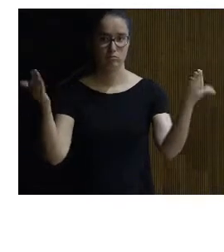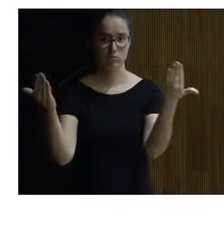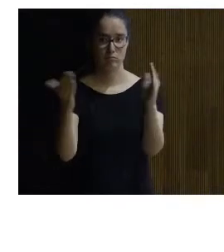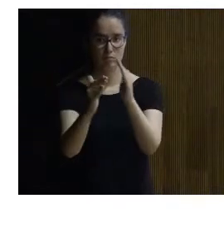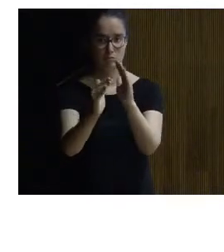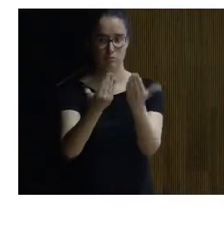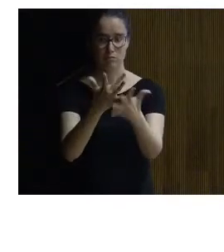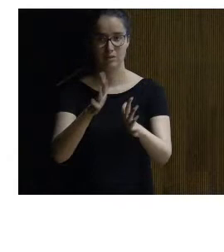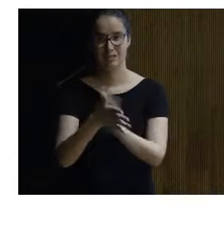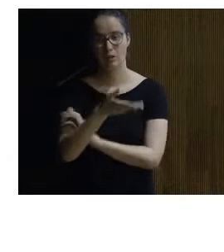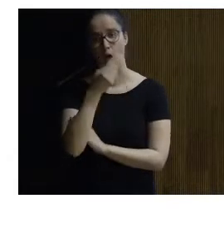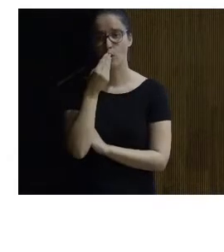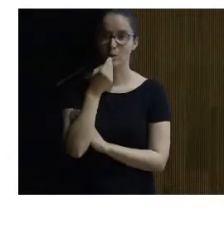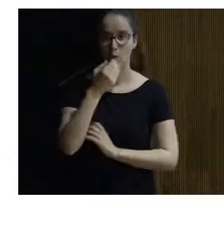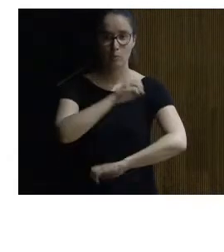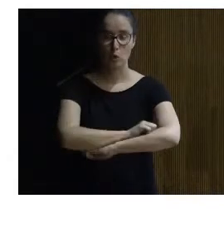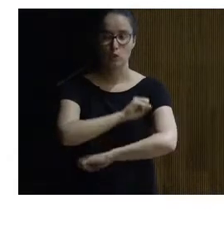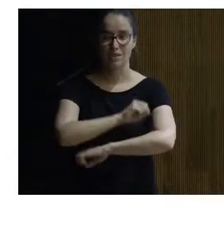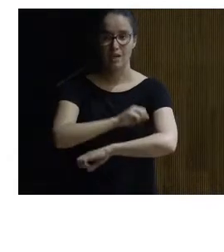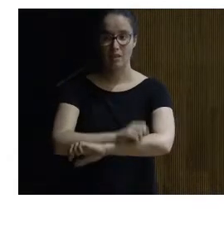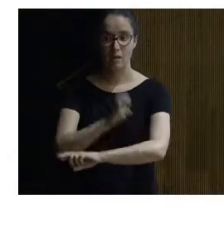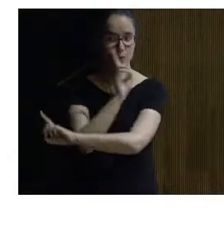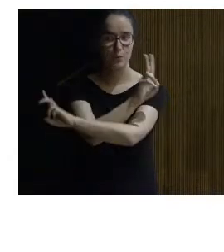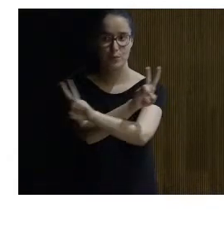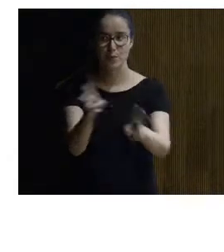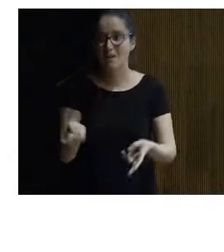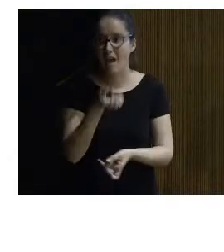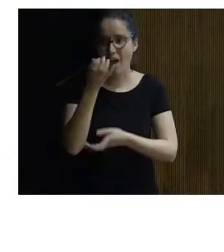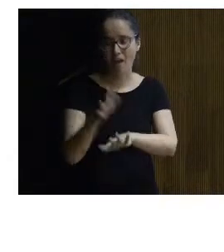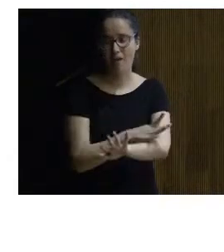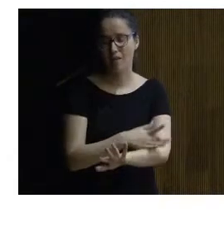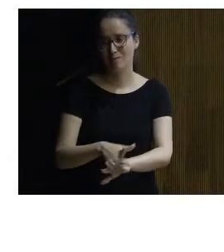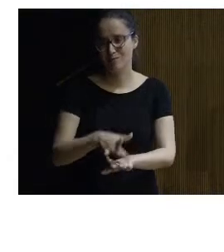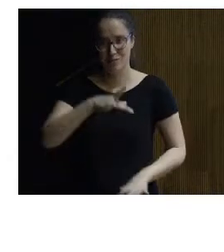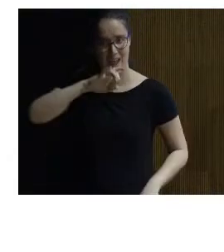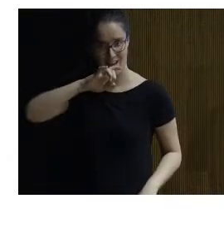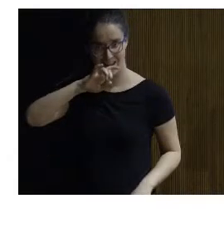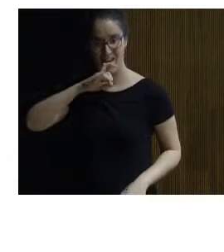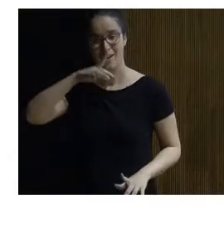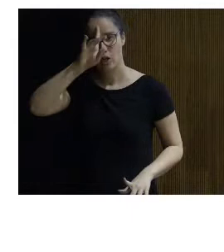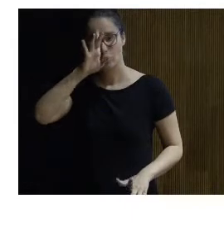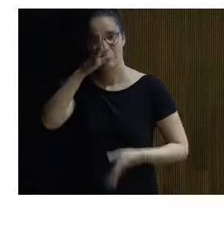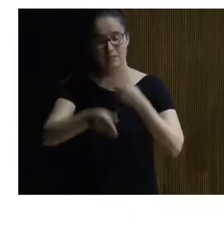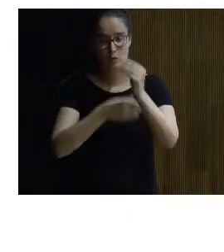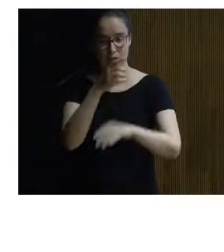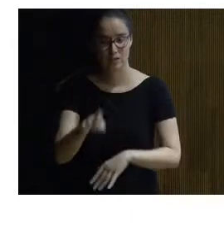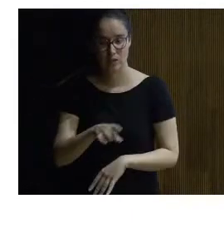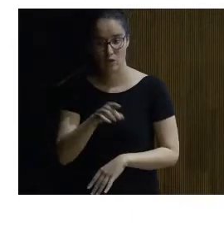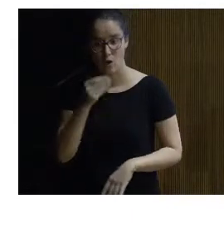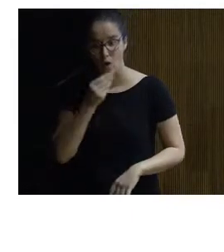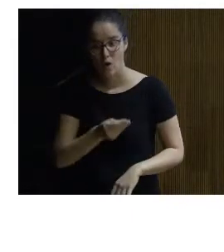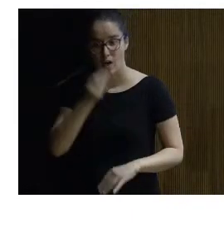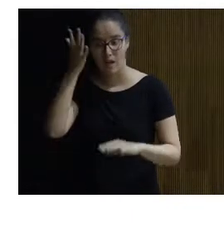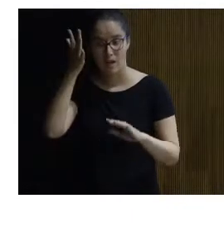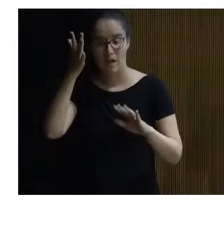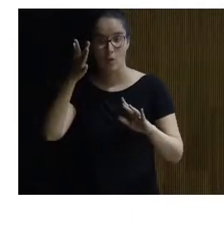comes en una terraza mirando al jardín lugar envidiable no sé si eso se pone en marcha alguna vez sería deseable que